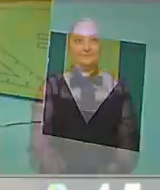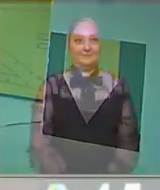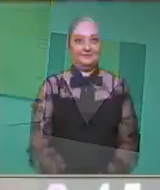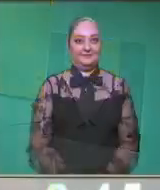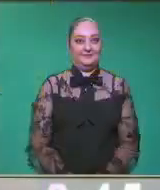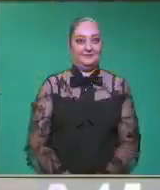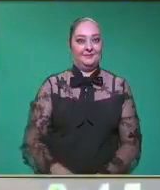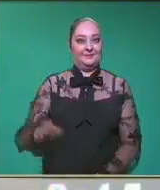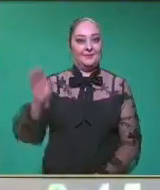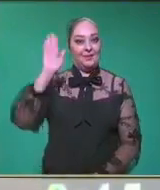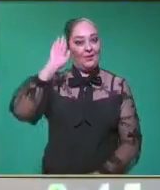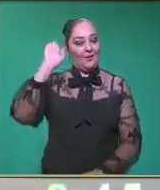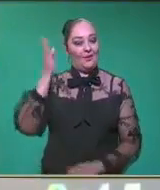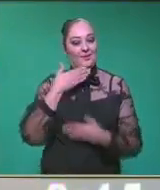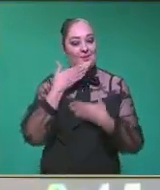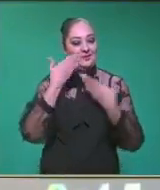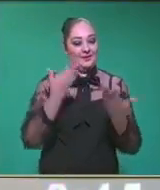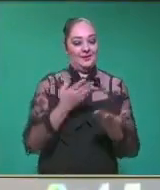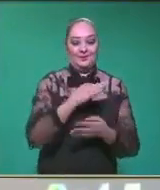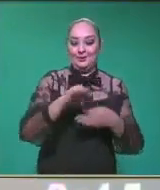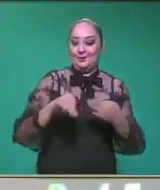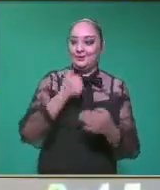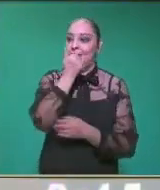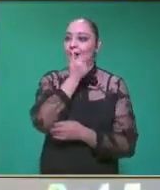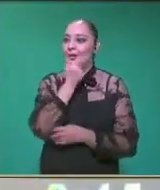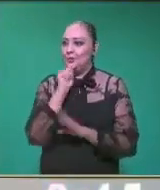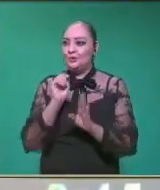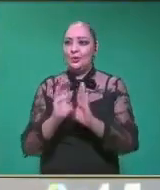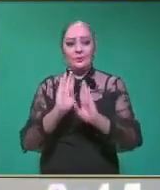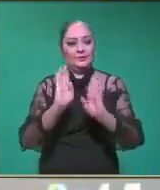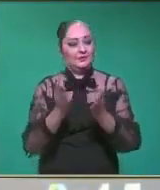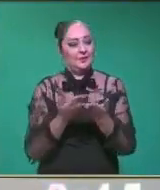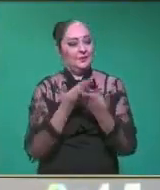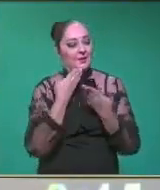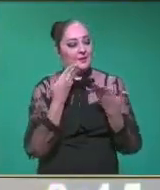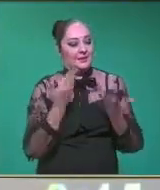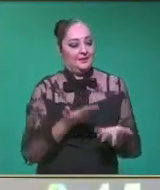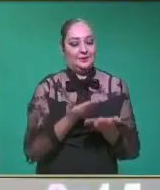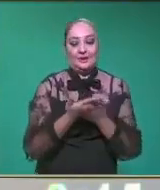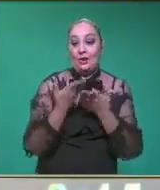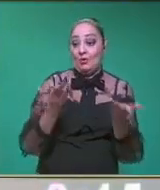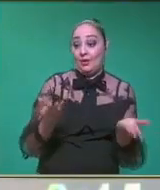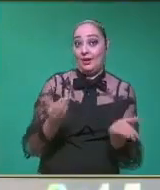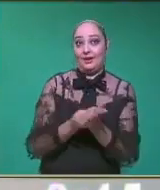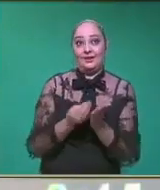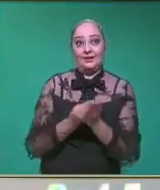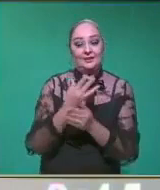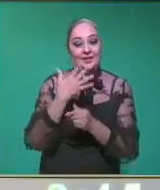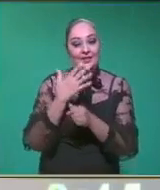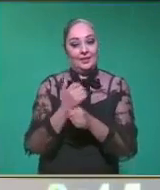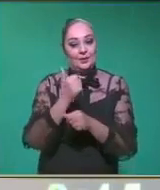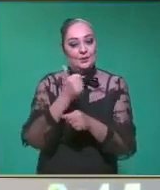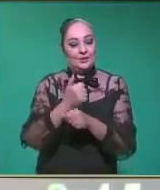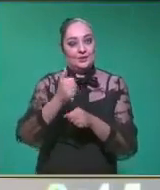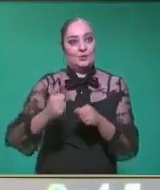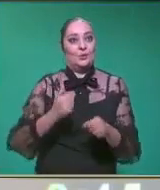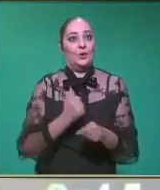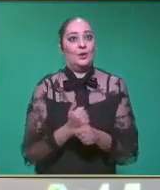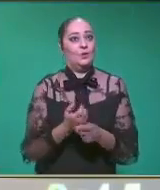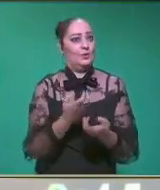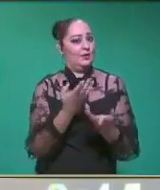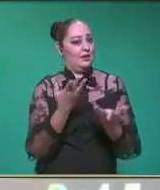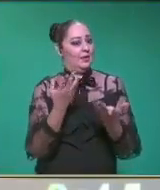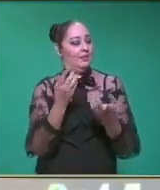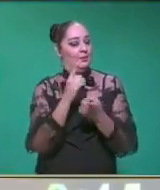Hola, bienvenidos alumnos, ¿cómo están? A esta clase de quinto y sexto grado de Educación Física Primaria.